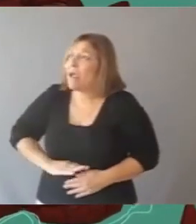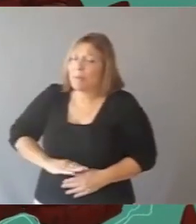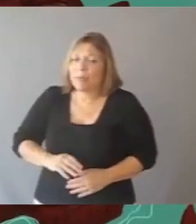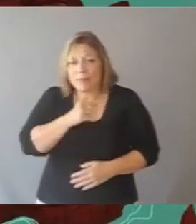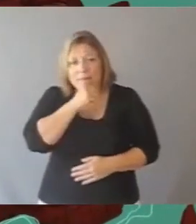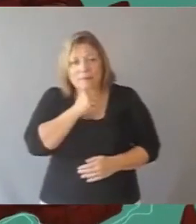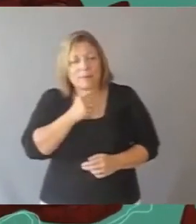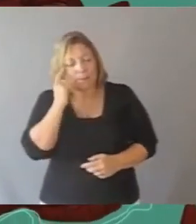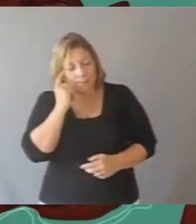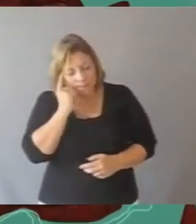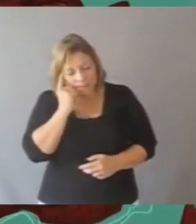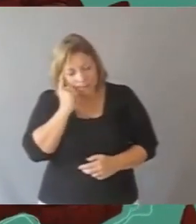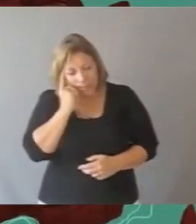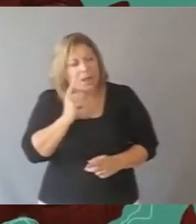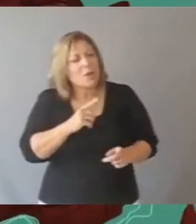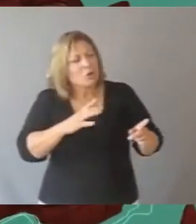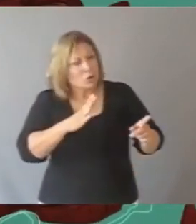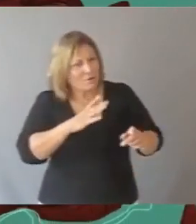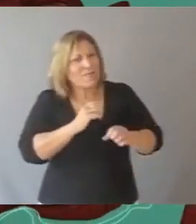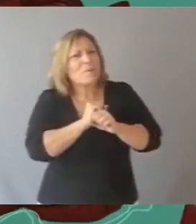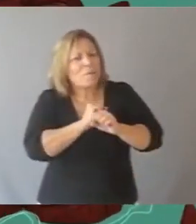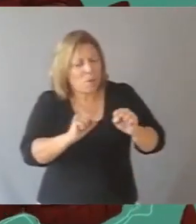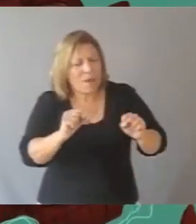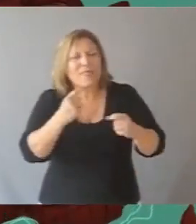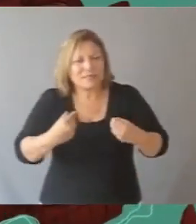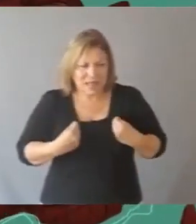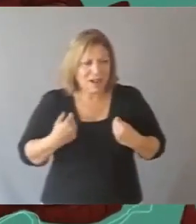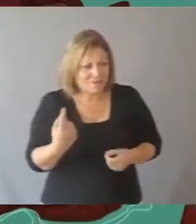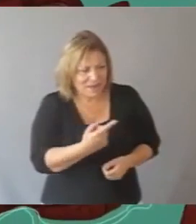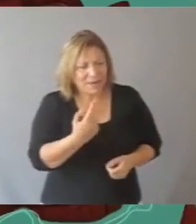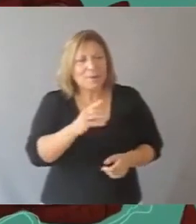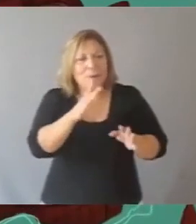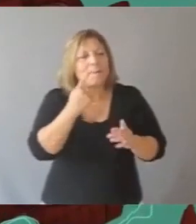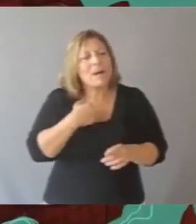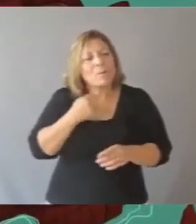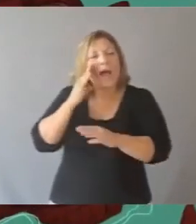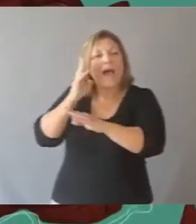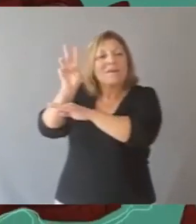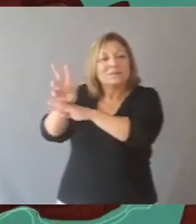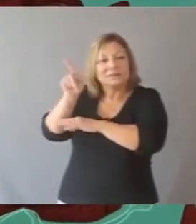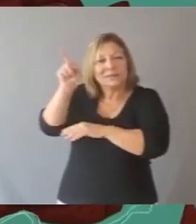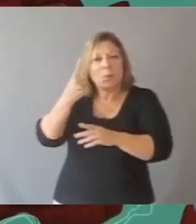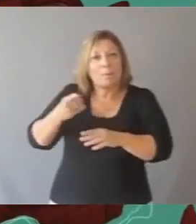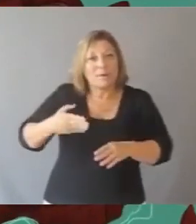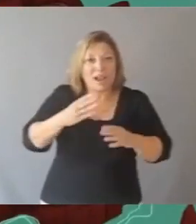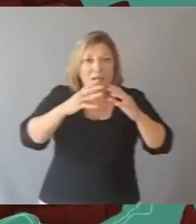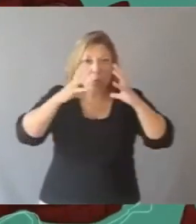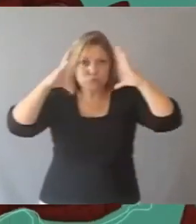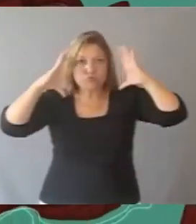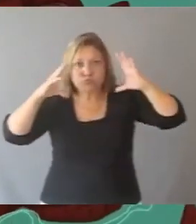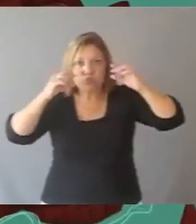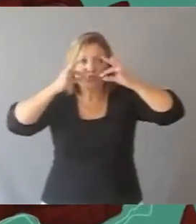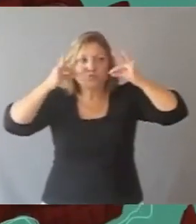El viejo yacaré dijo entonces, —Todavía tenemos una esperanza de salvarnos. Vamos a ver al surubí. Yo